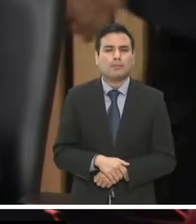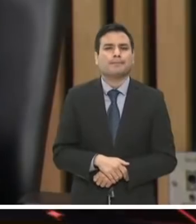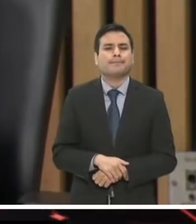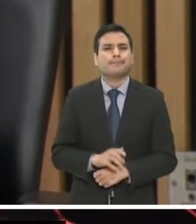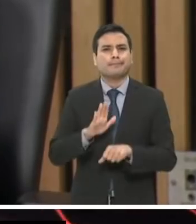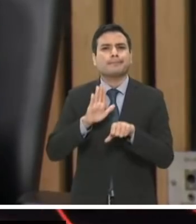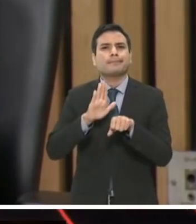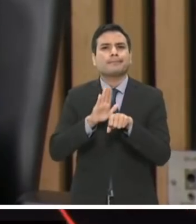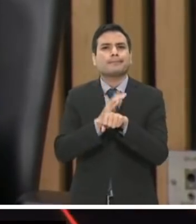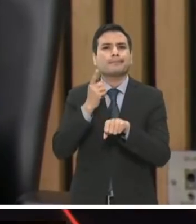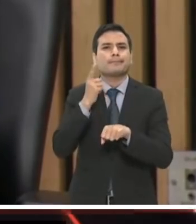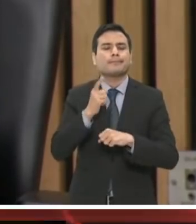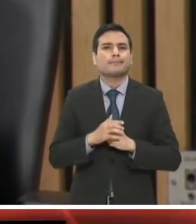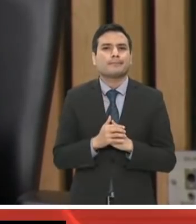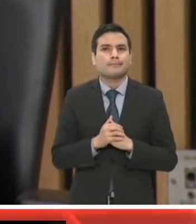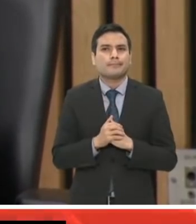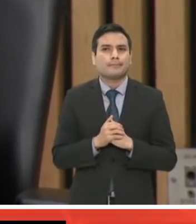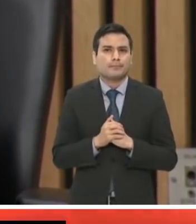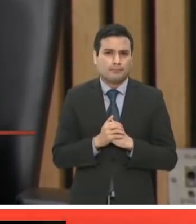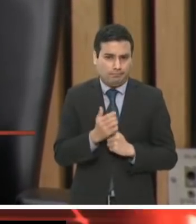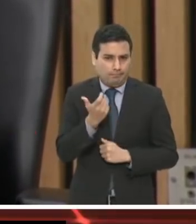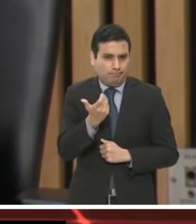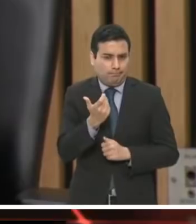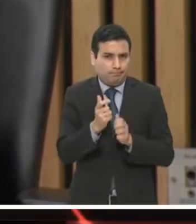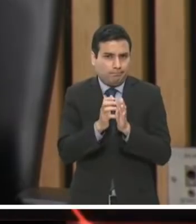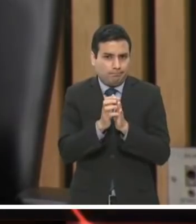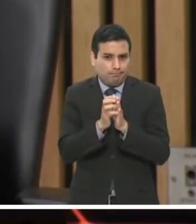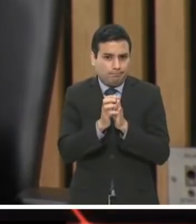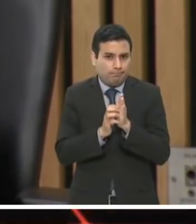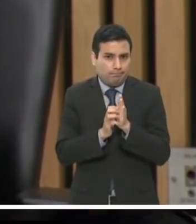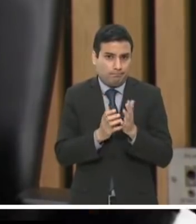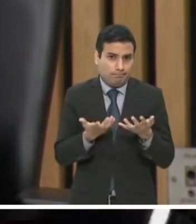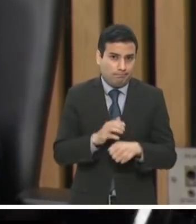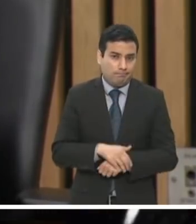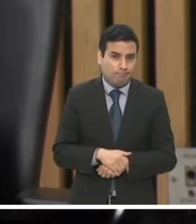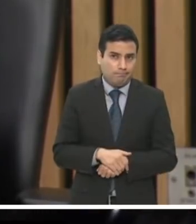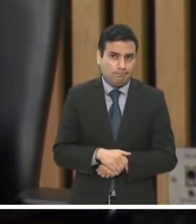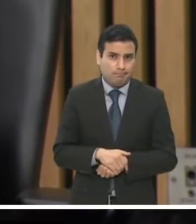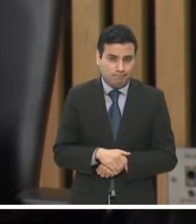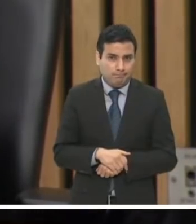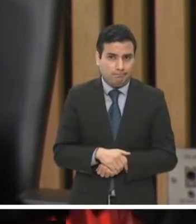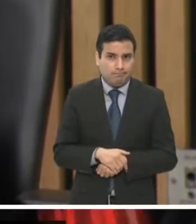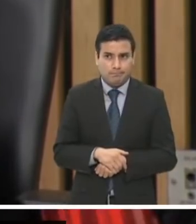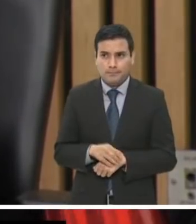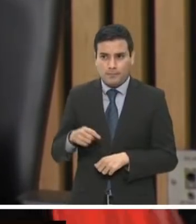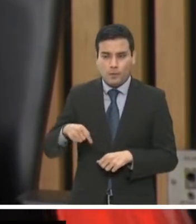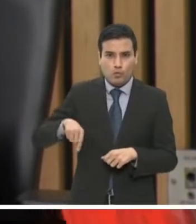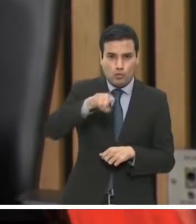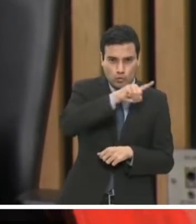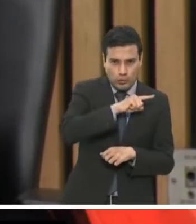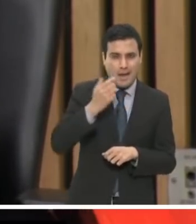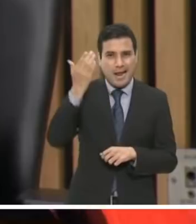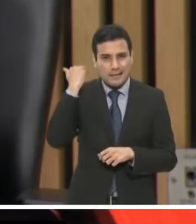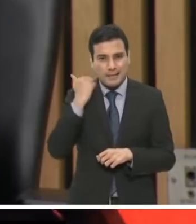de los ahorros que se han obtenido producto de la racionalidad